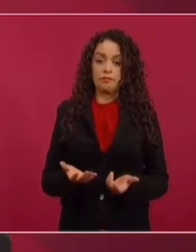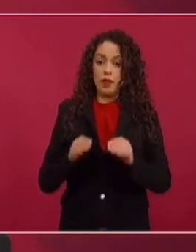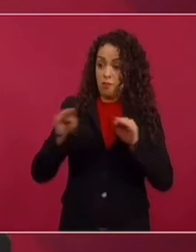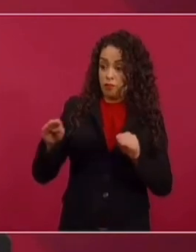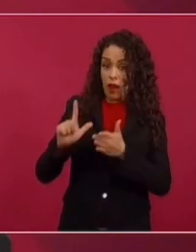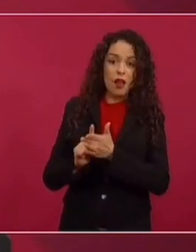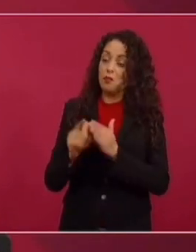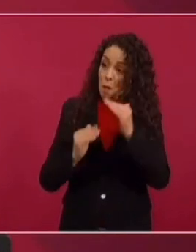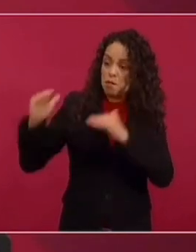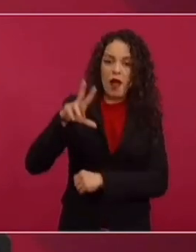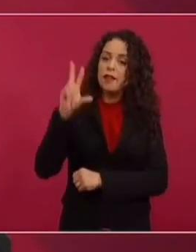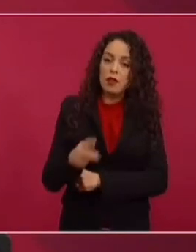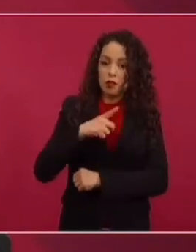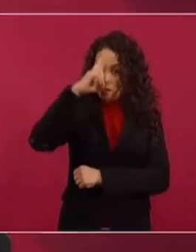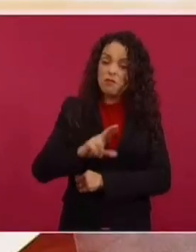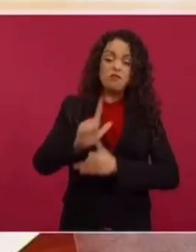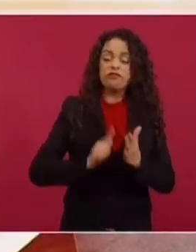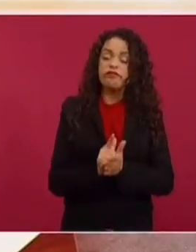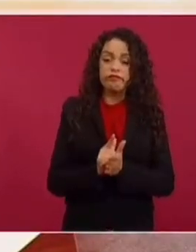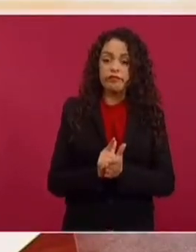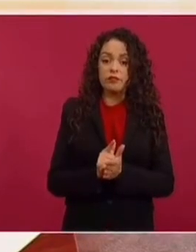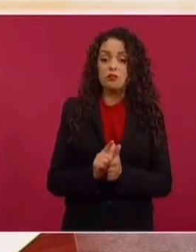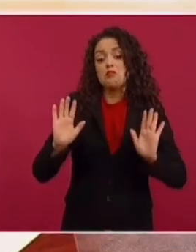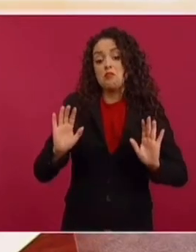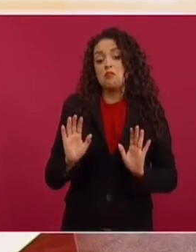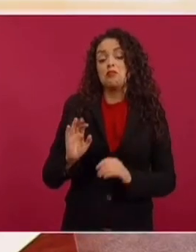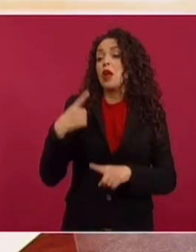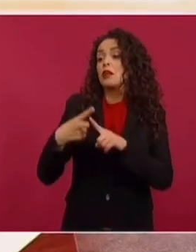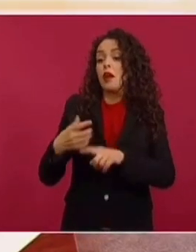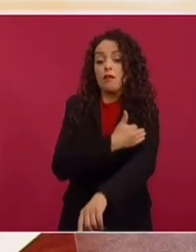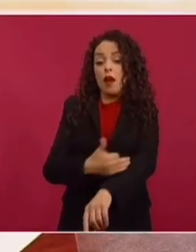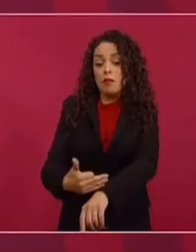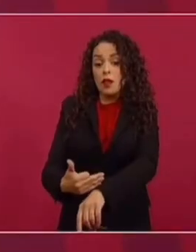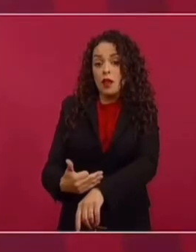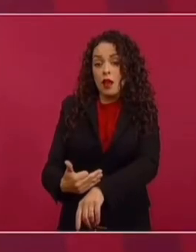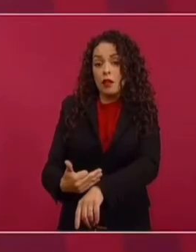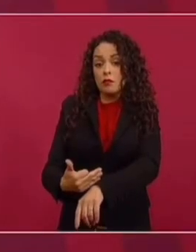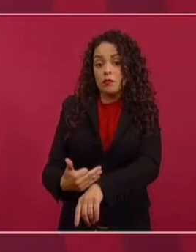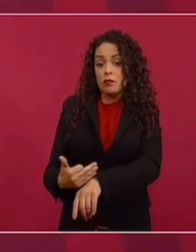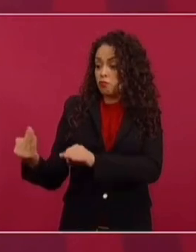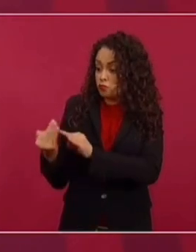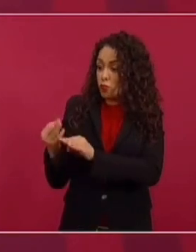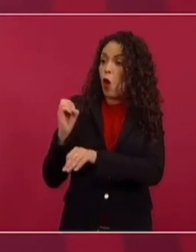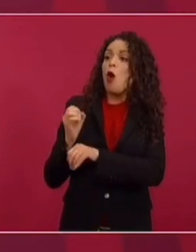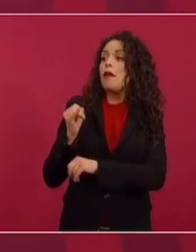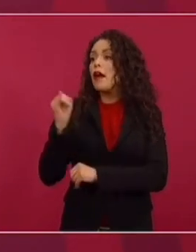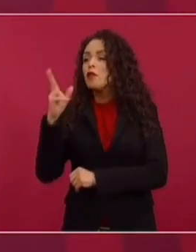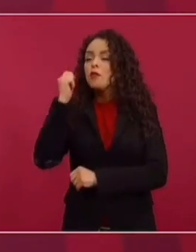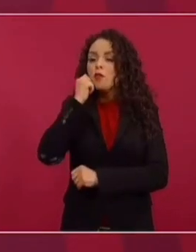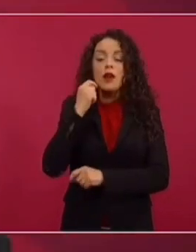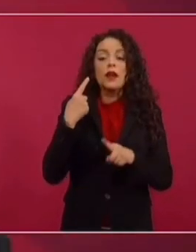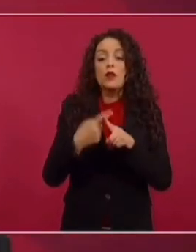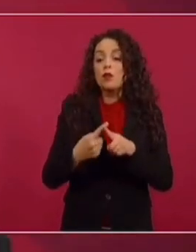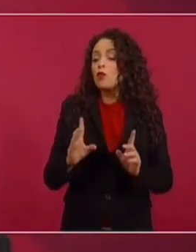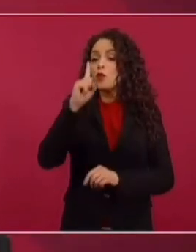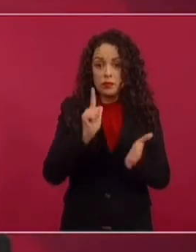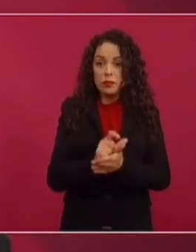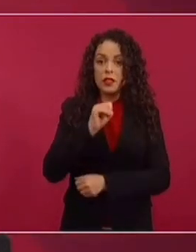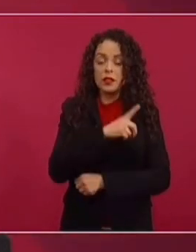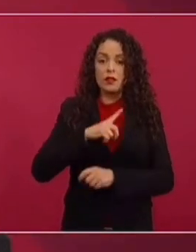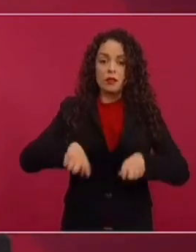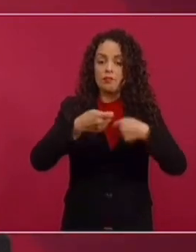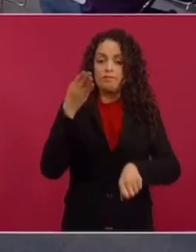la ley nadie. Entonces, puede ser un familiar cercano, lejano. Cualquier ciudadano que cometa un delito tiene que ser castigado.